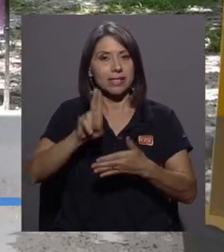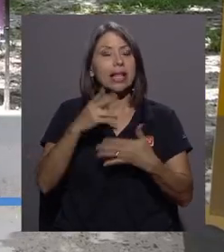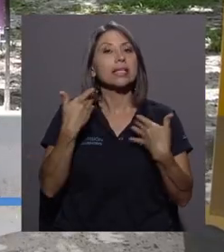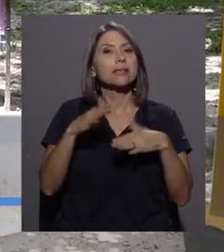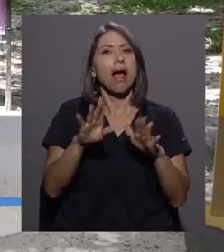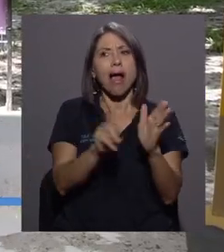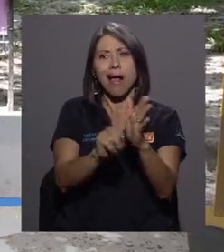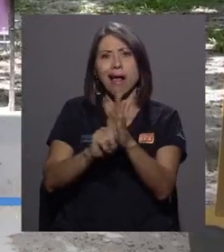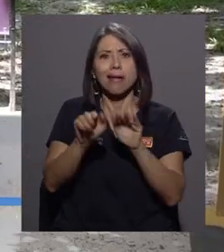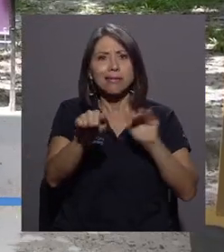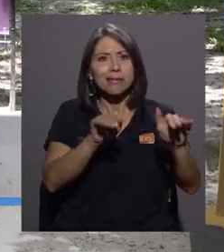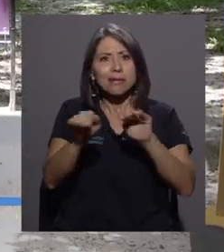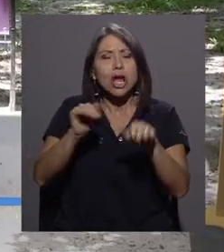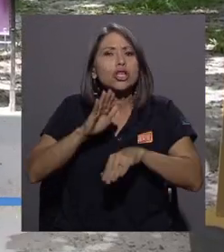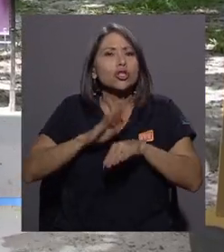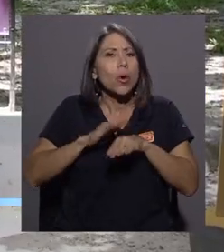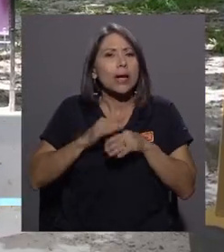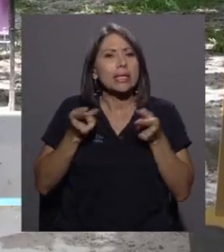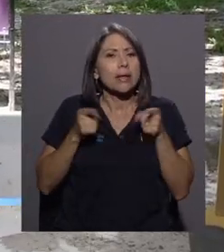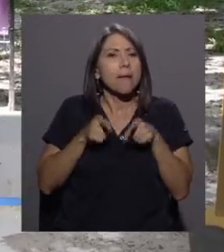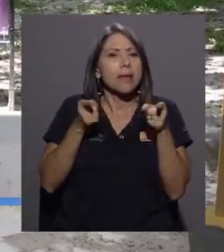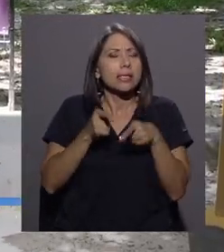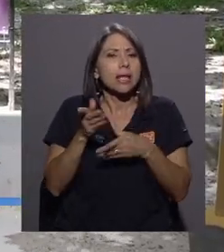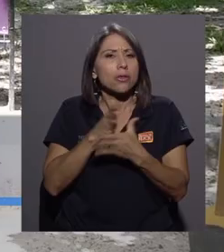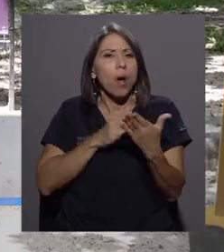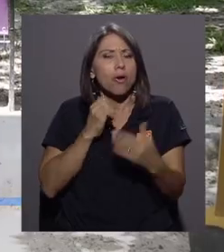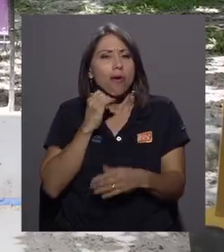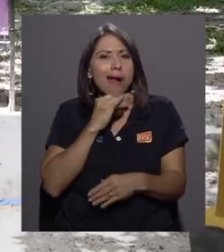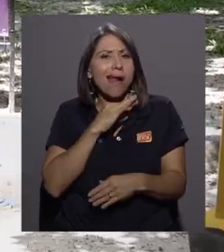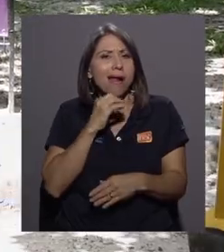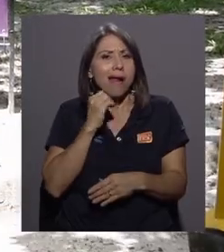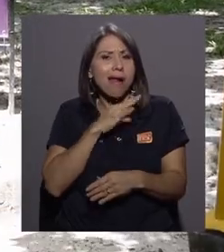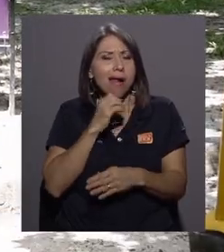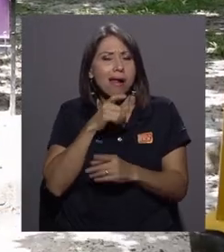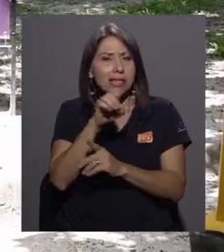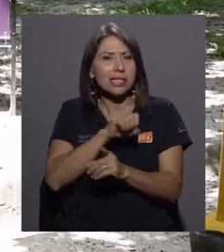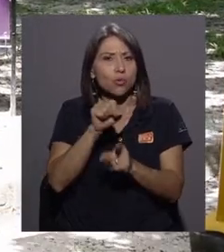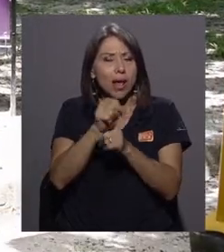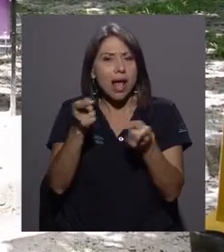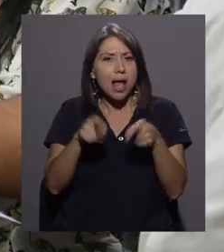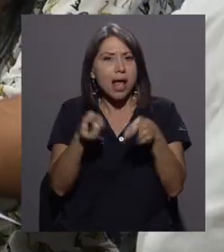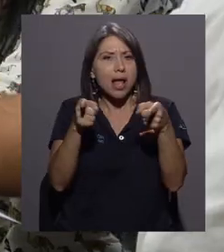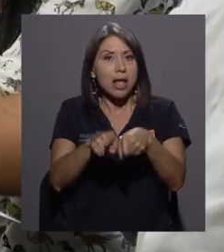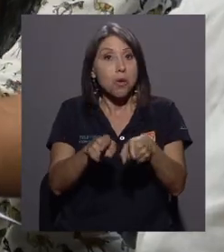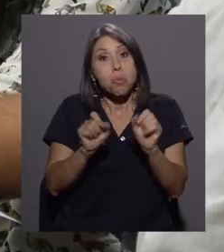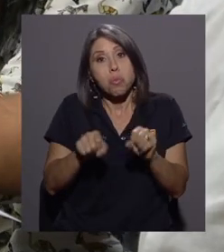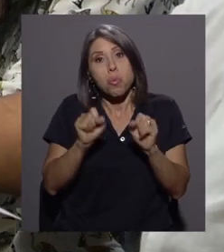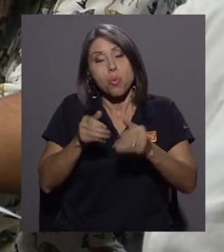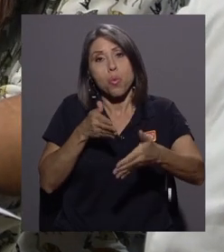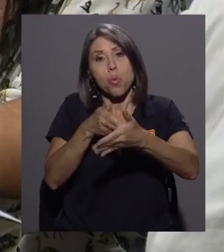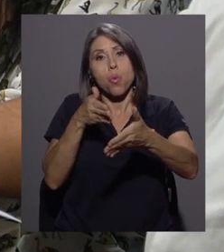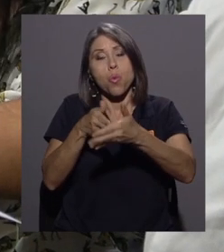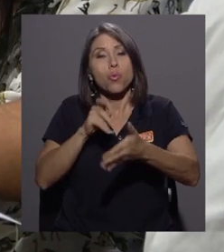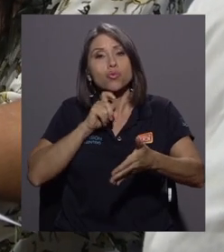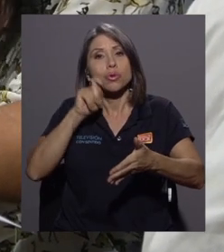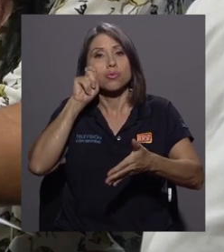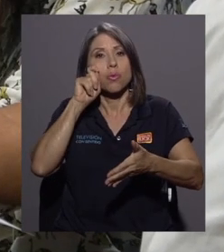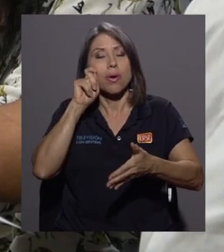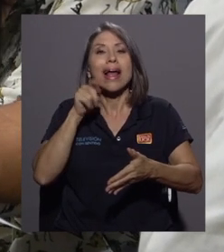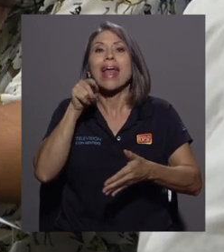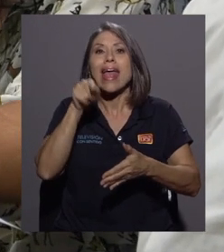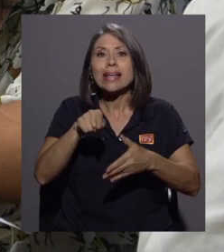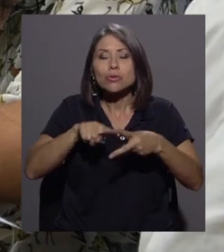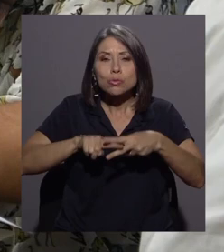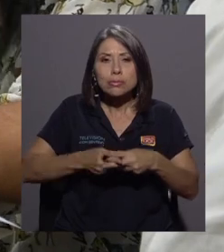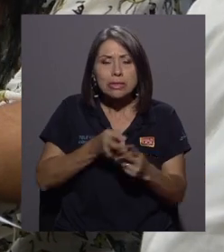alertadas sobre situaciones irregulares que podrían ser casos de hostigamiento sexual. Esto originó una serie de